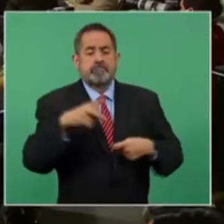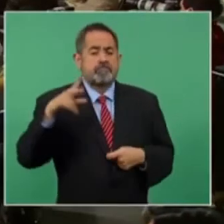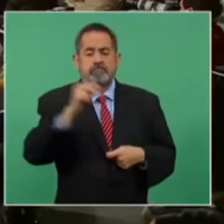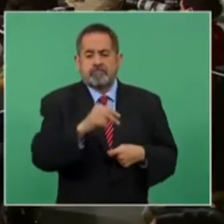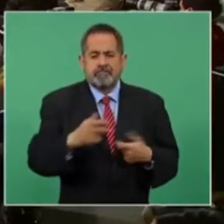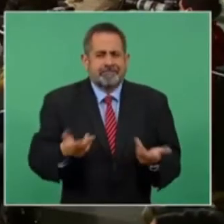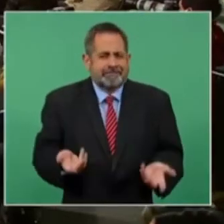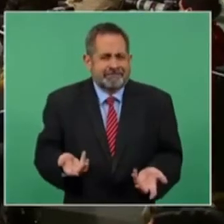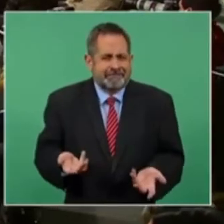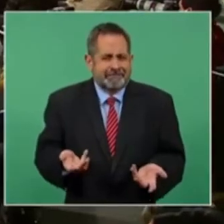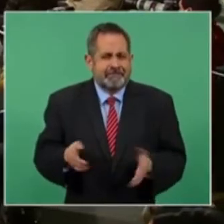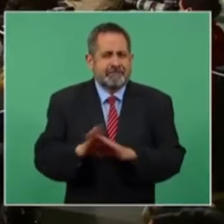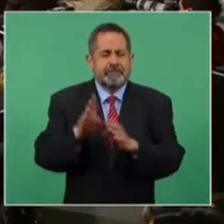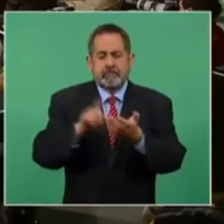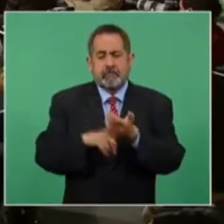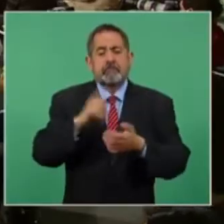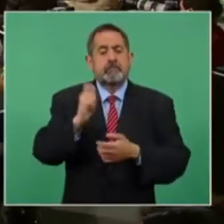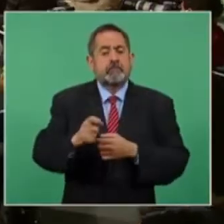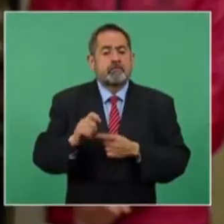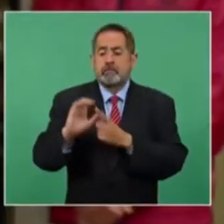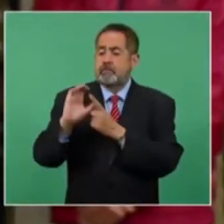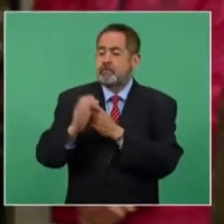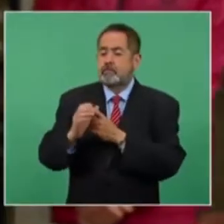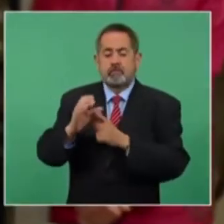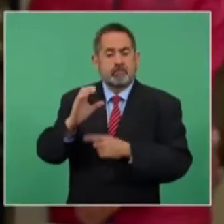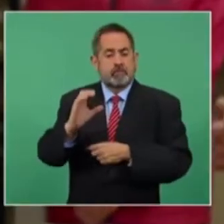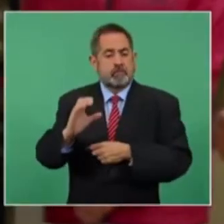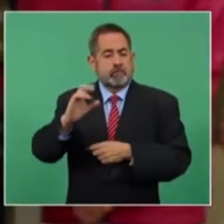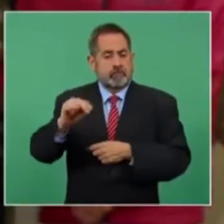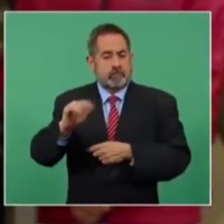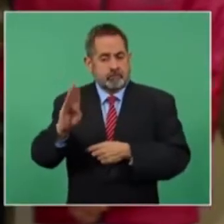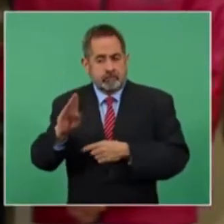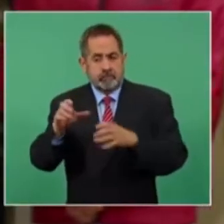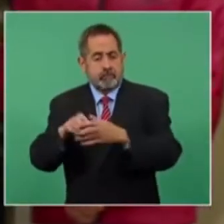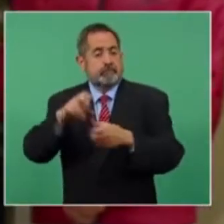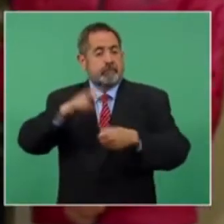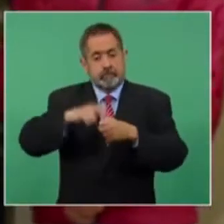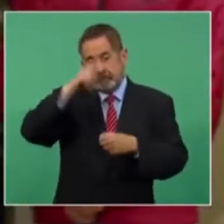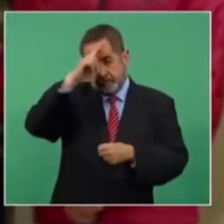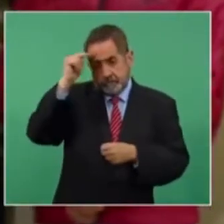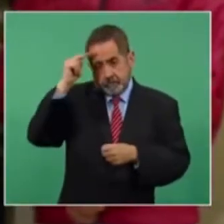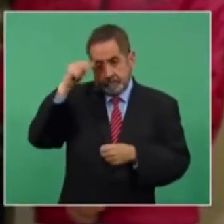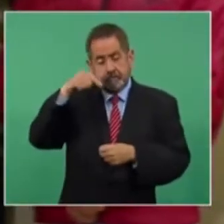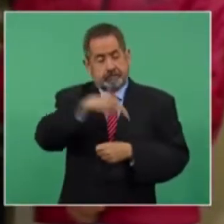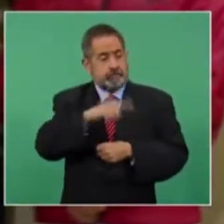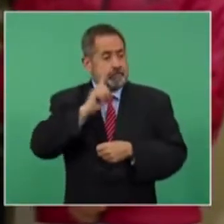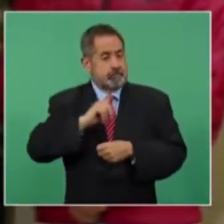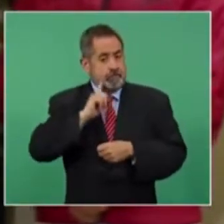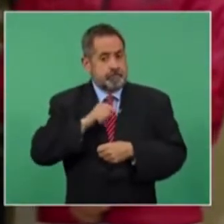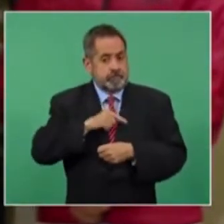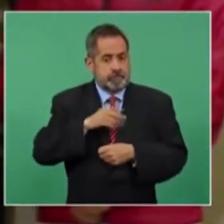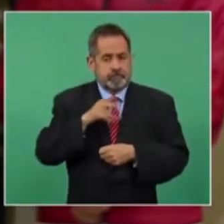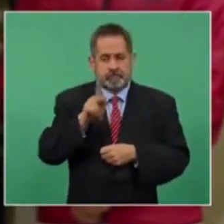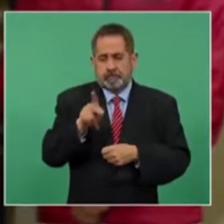expediente. Y la otra, la comisión de búsqueda que se encuentra en Nayarit, la señora Karina Nova ha pedido en